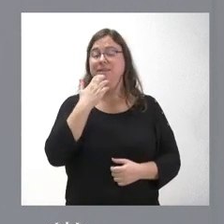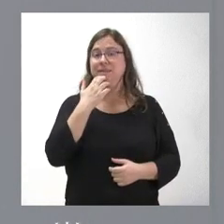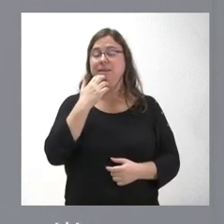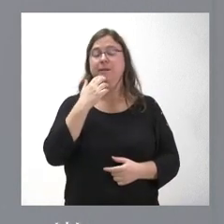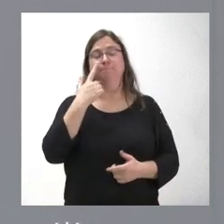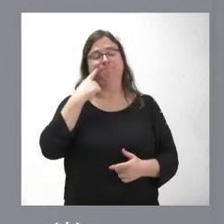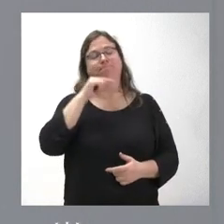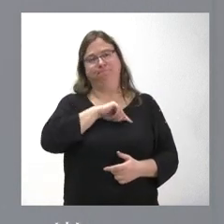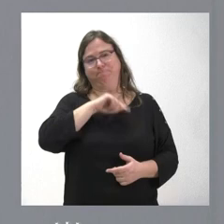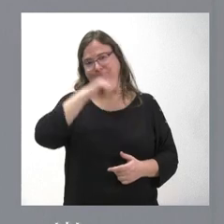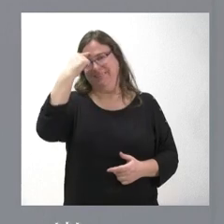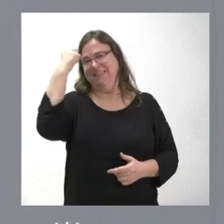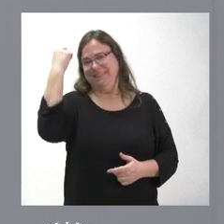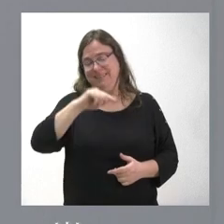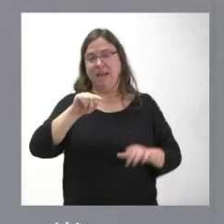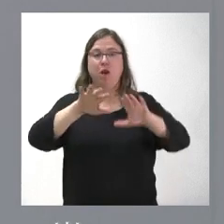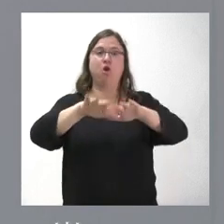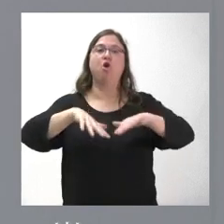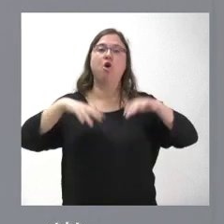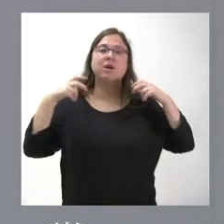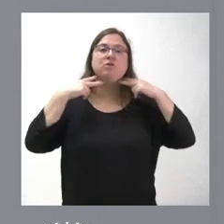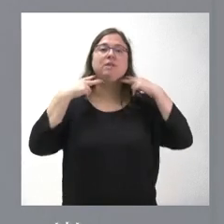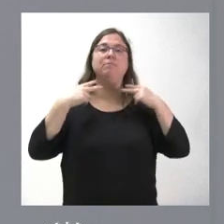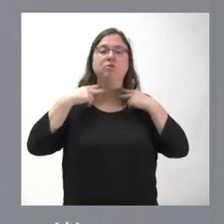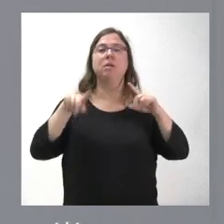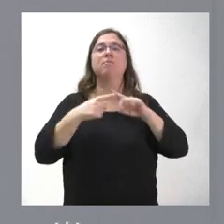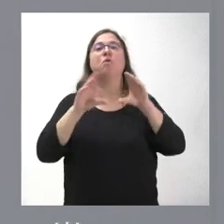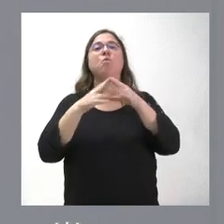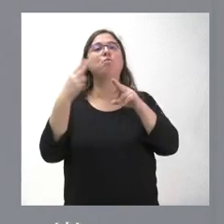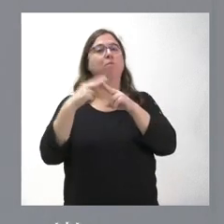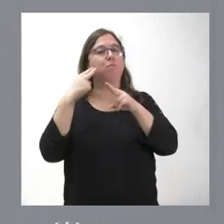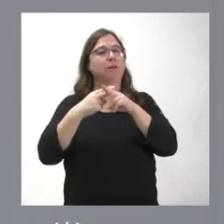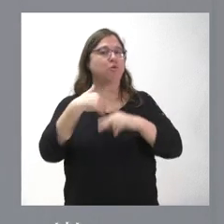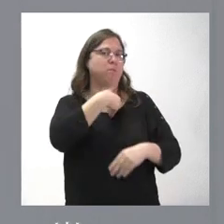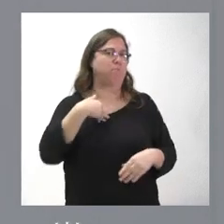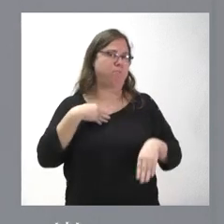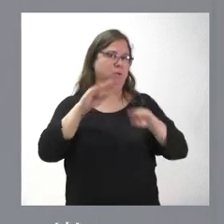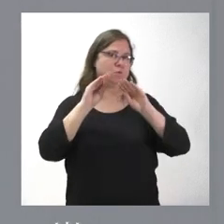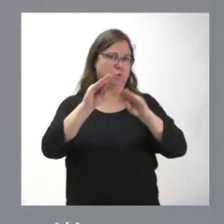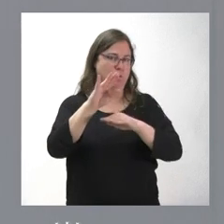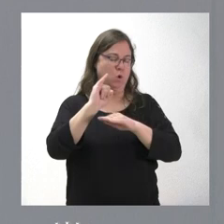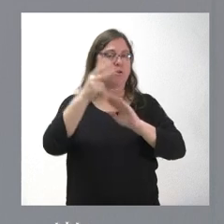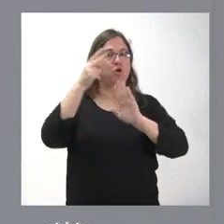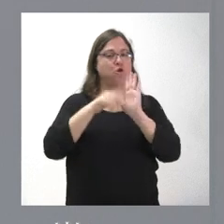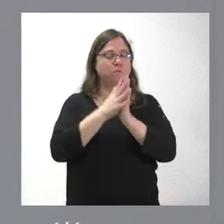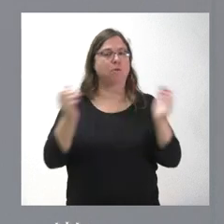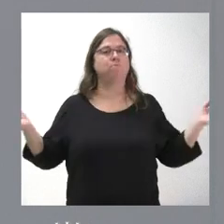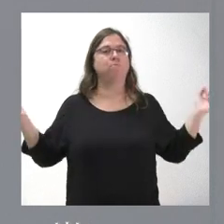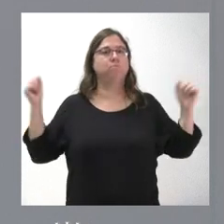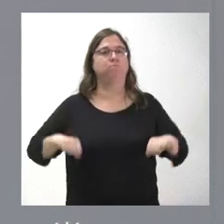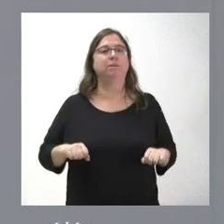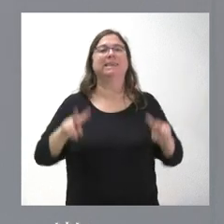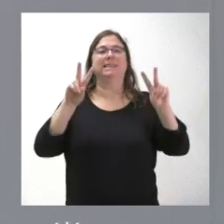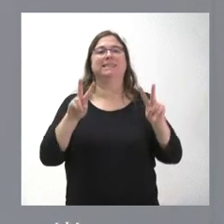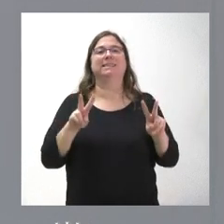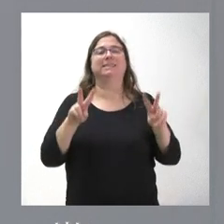conscientes de que el Congreso de los Diputados y los partidos políticos con presencia en el Congreso tienen su papel a la hora de aprobar la normativa que corresponda en materia de